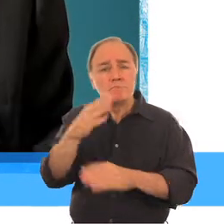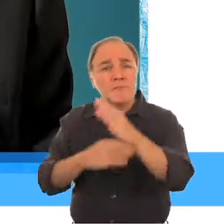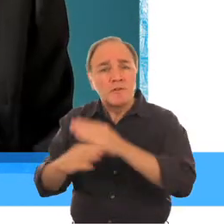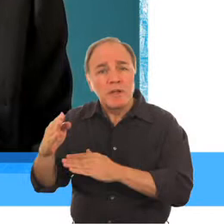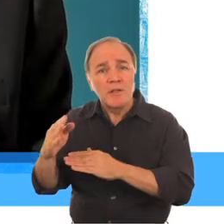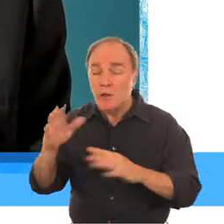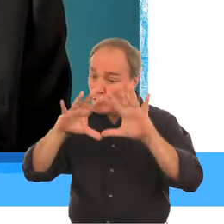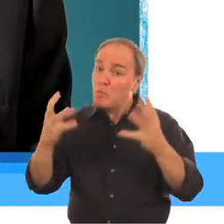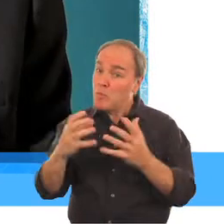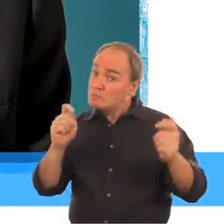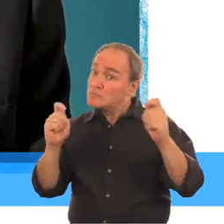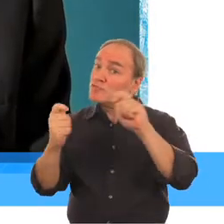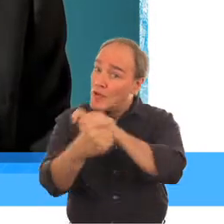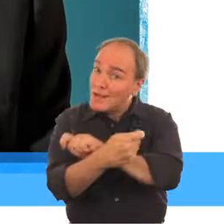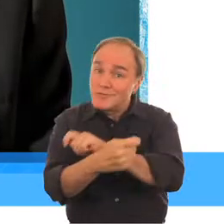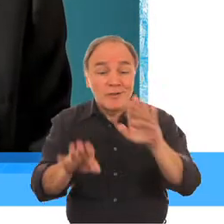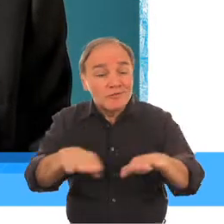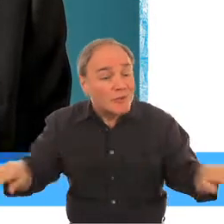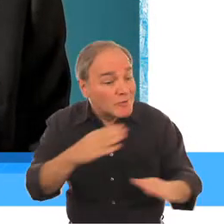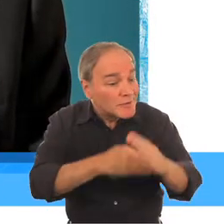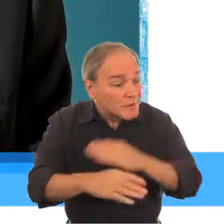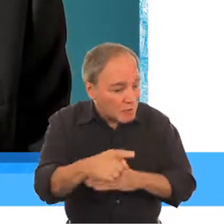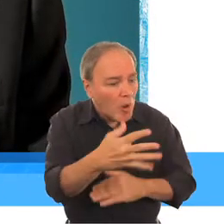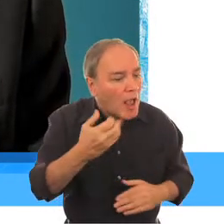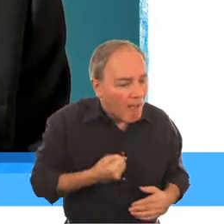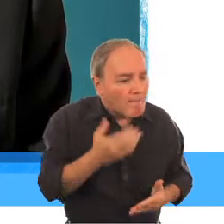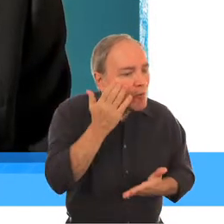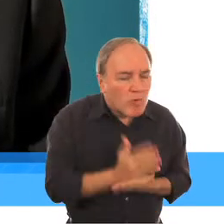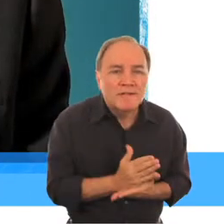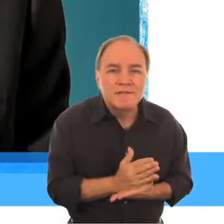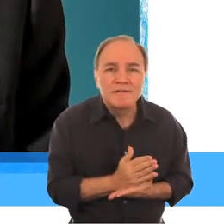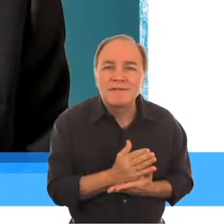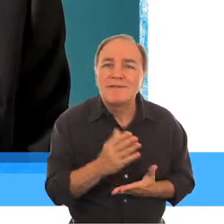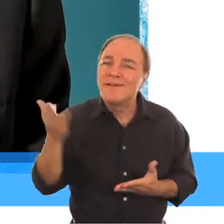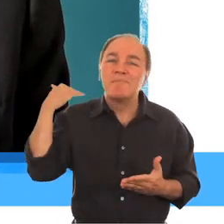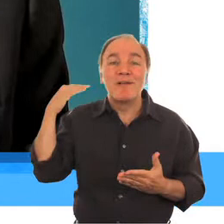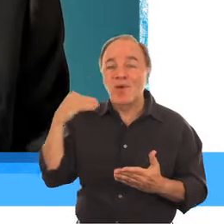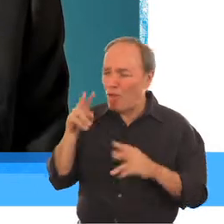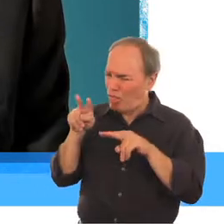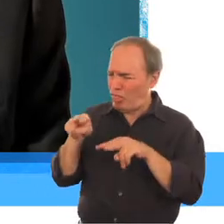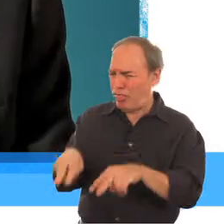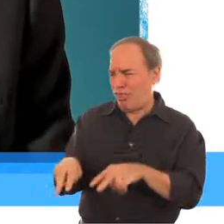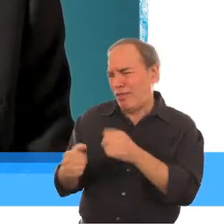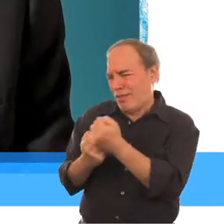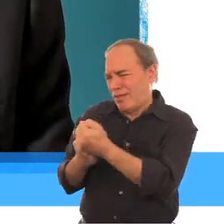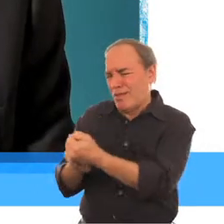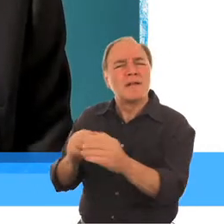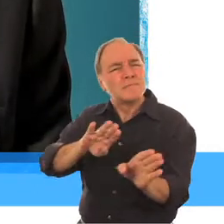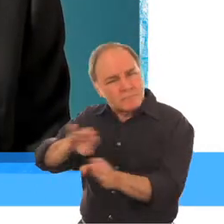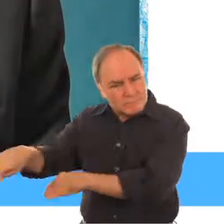Esto crea todo un nuevo ambiente, un ambiente en el que los niños con discapacidad tengan derechos que deben hacerse realidad